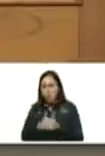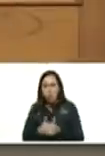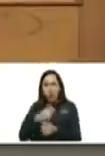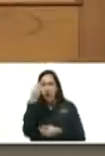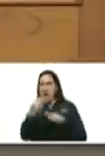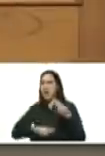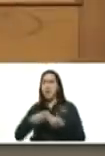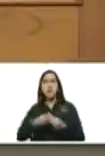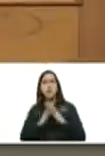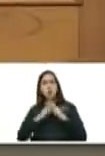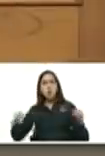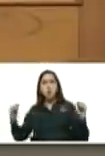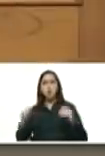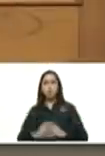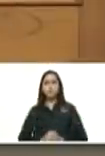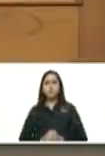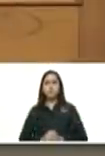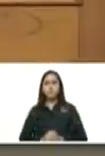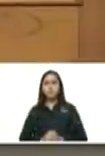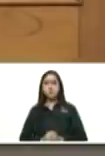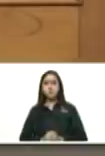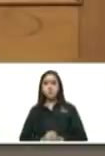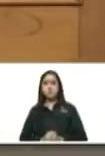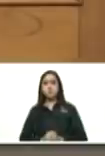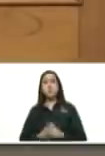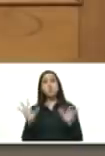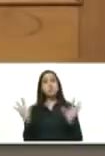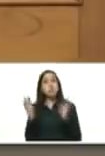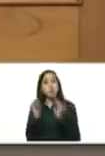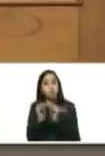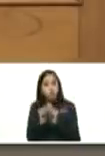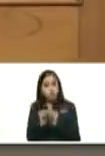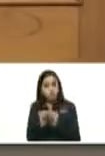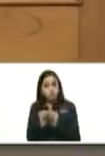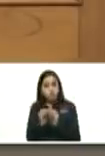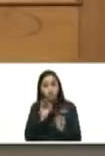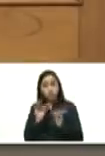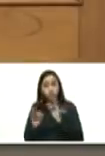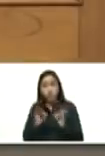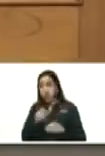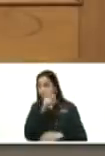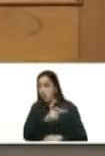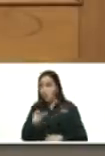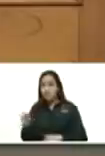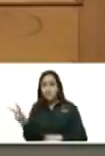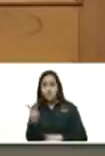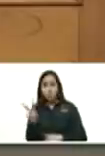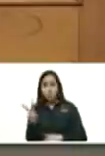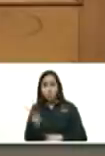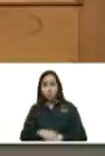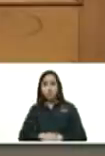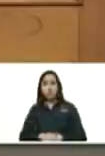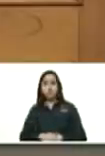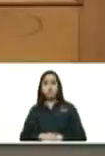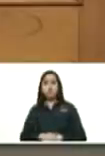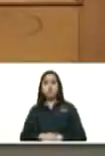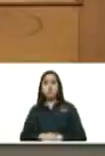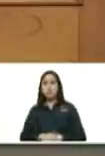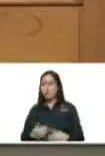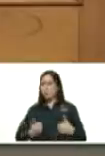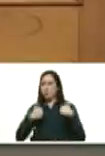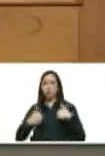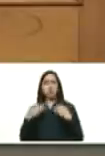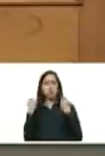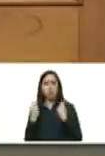golpes de estado magnicidio es una conclusión que sacamos los venezolanos y las venezolanas muy caro pagamos los